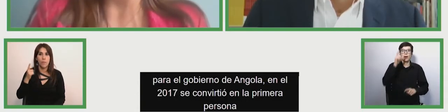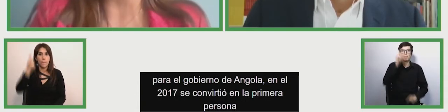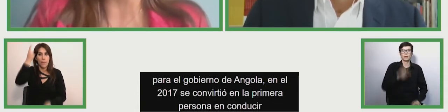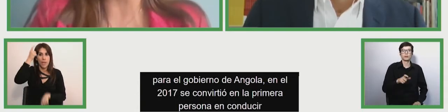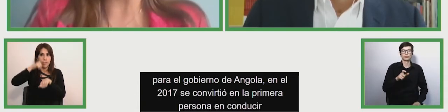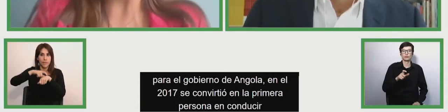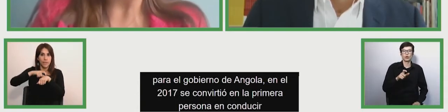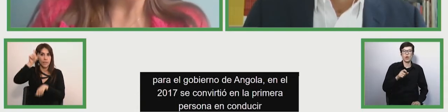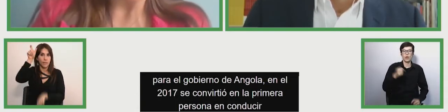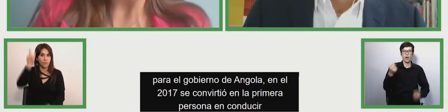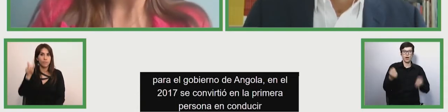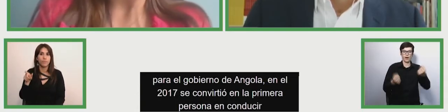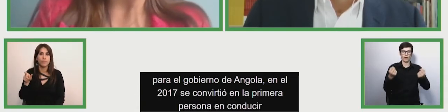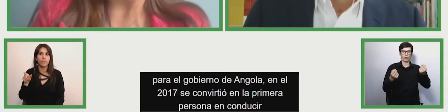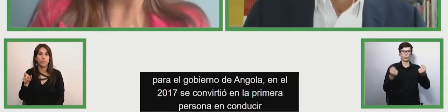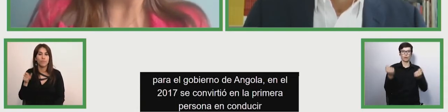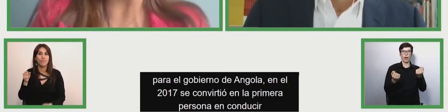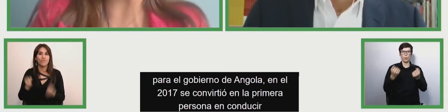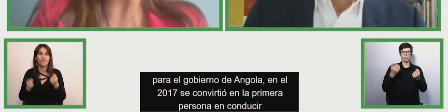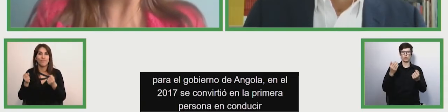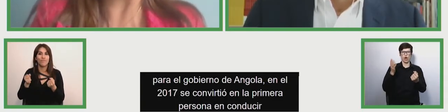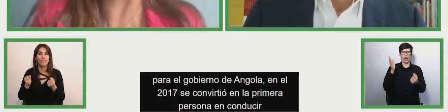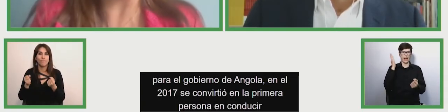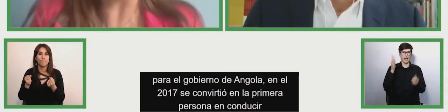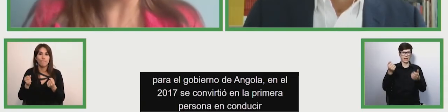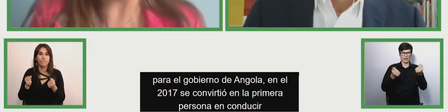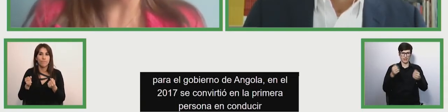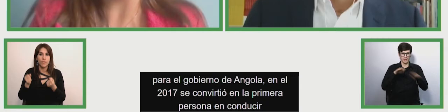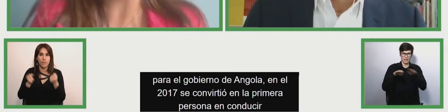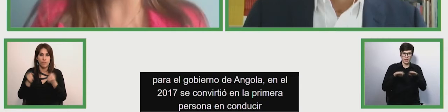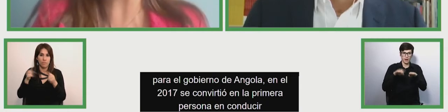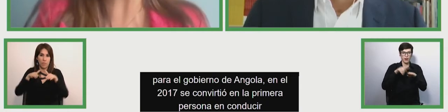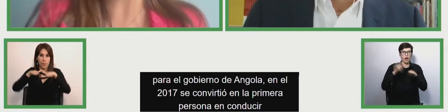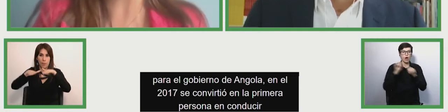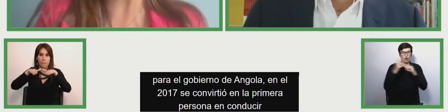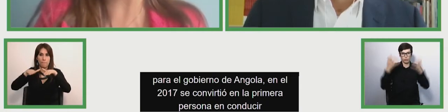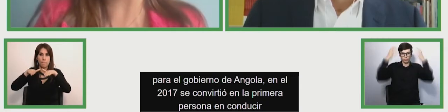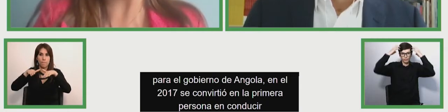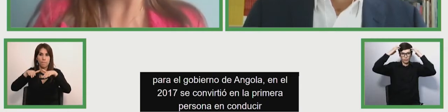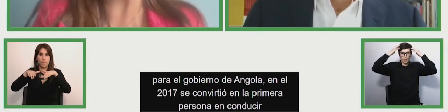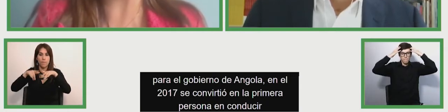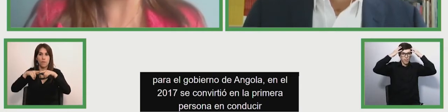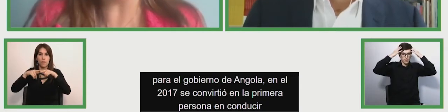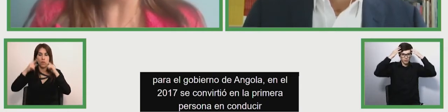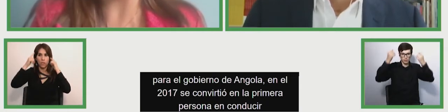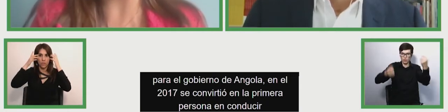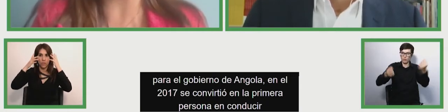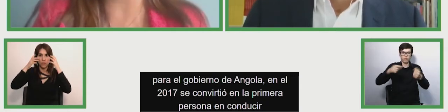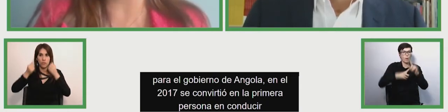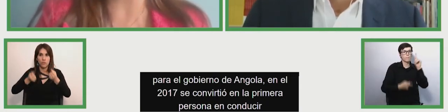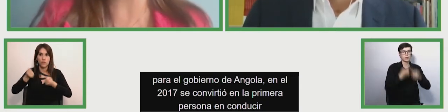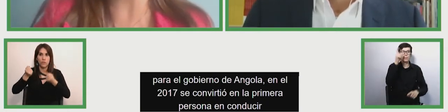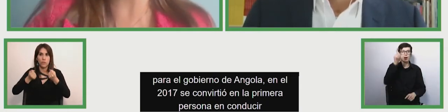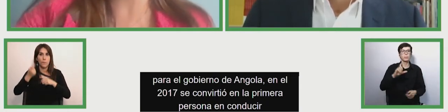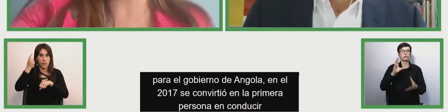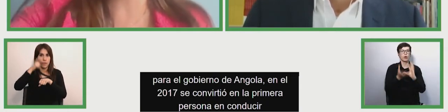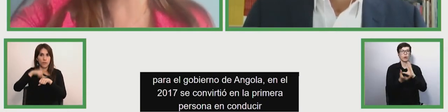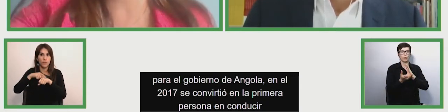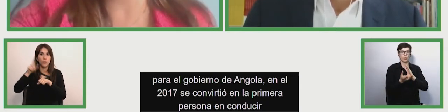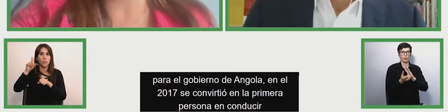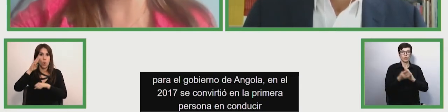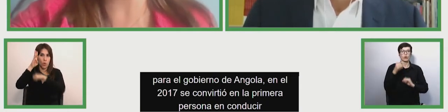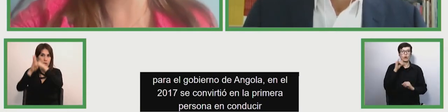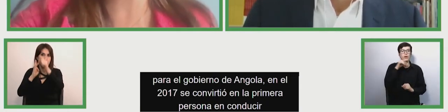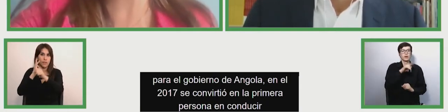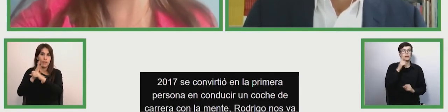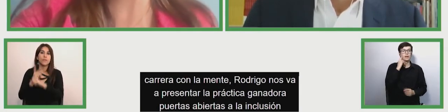Rodrigo nos va a presentar la práctica ganadora puertas abiertas a la inclusión desarrollada por el instituto